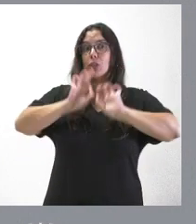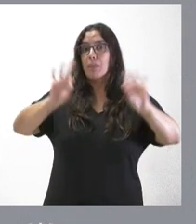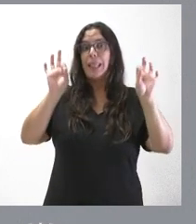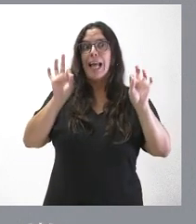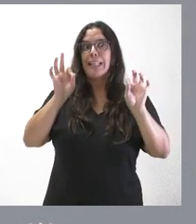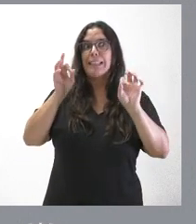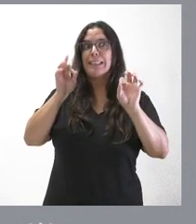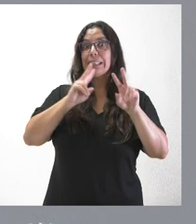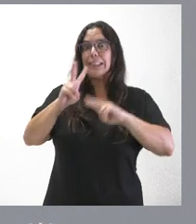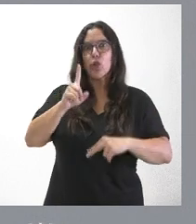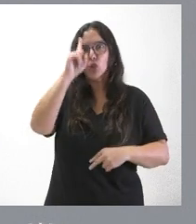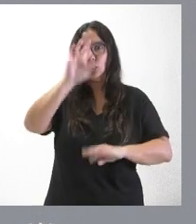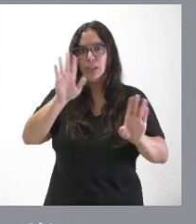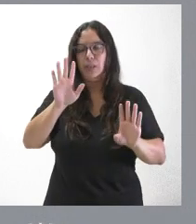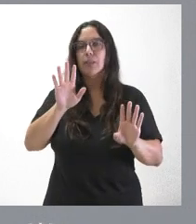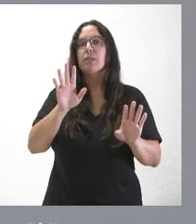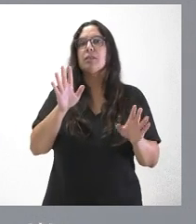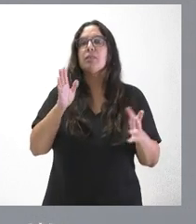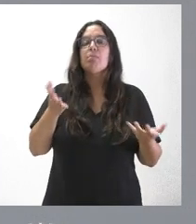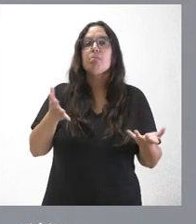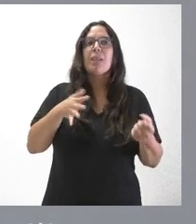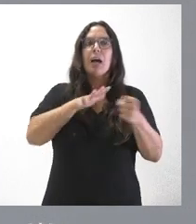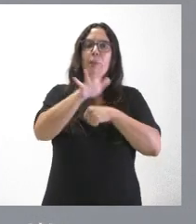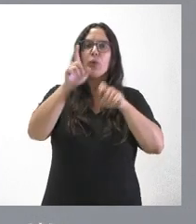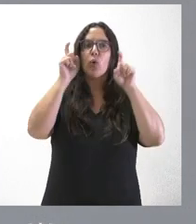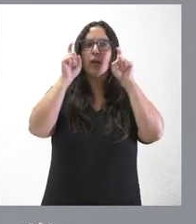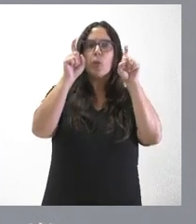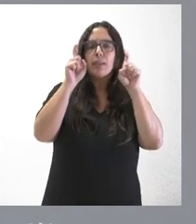pero no lo sé en qué medida en el ámbito educativo